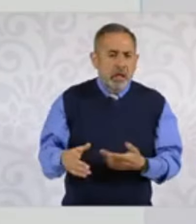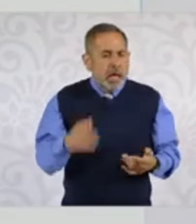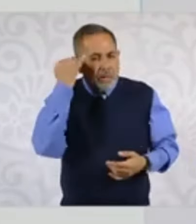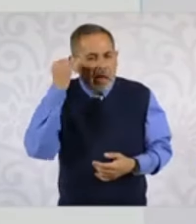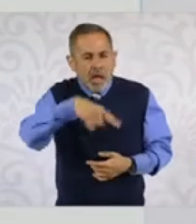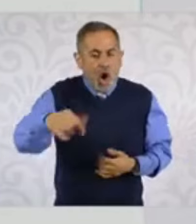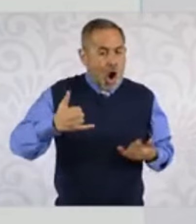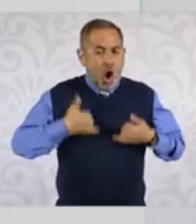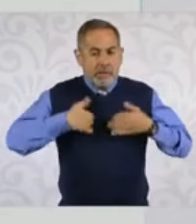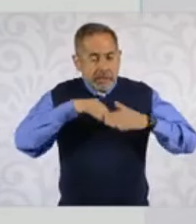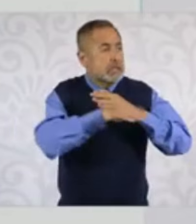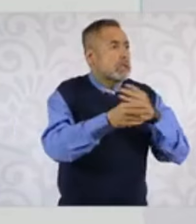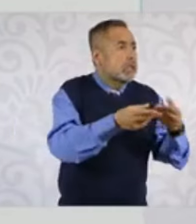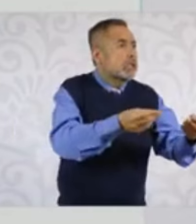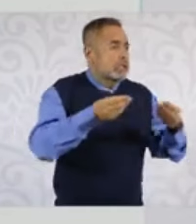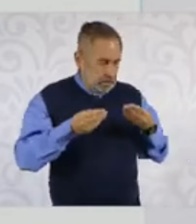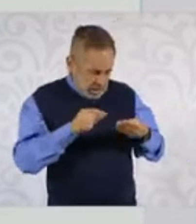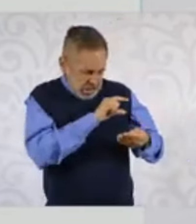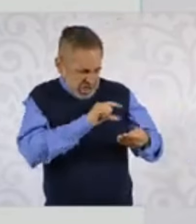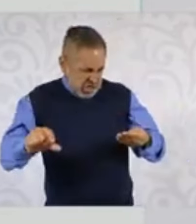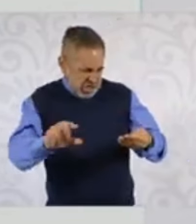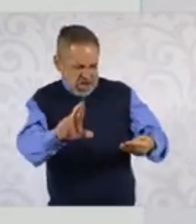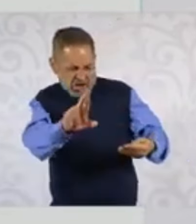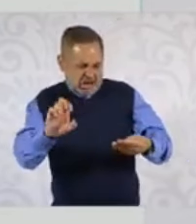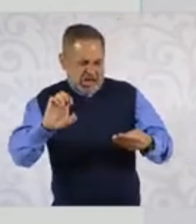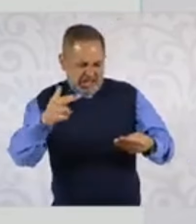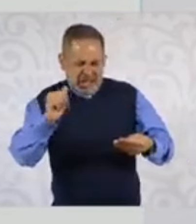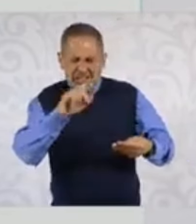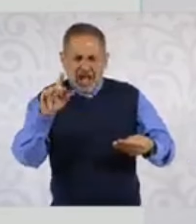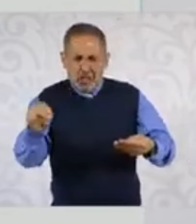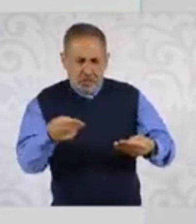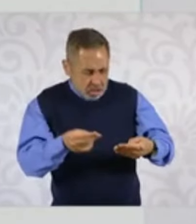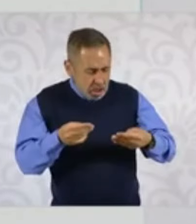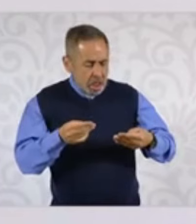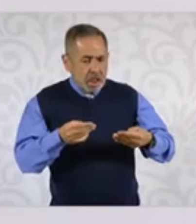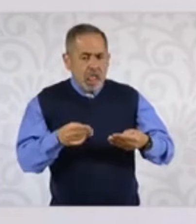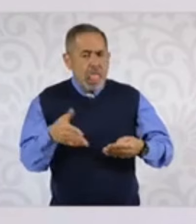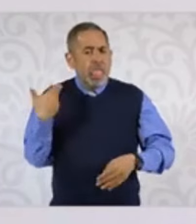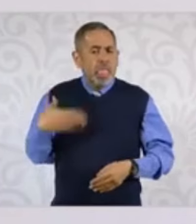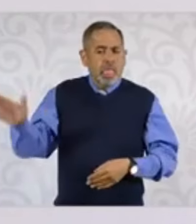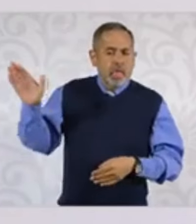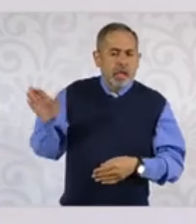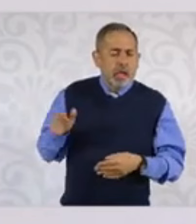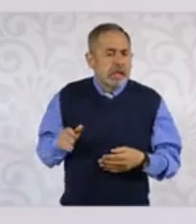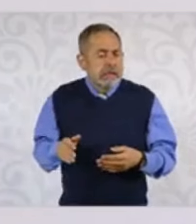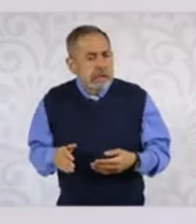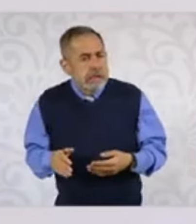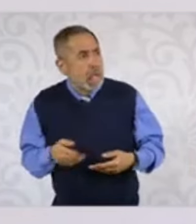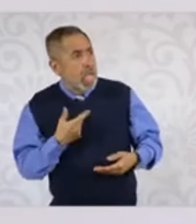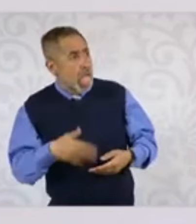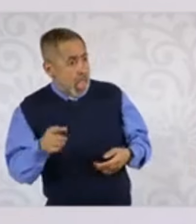que ya se hayan retirado y los invita, la convocatoria los invita para que ustedes